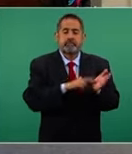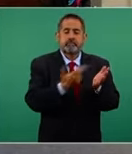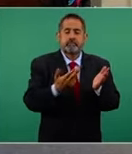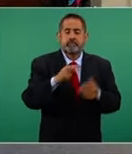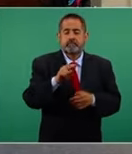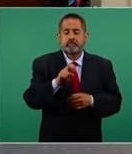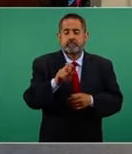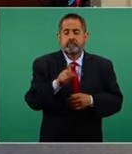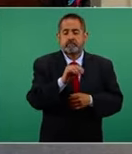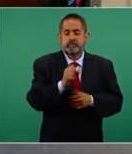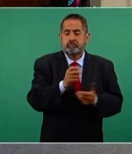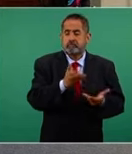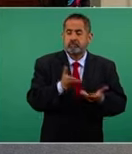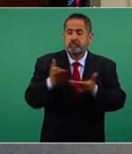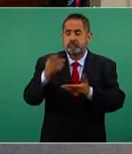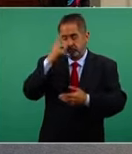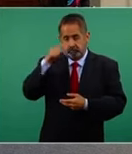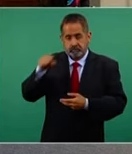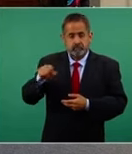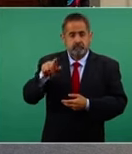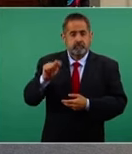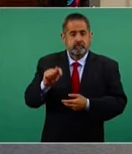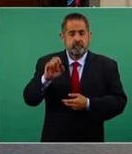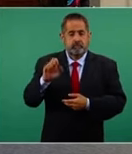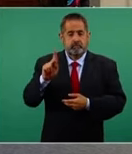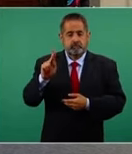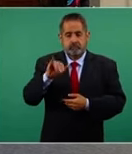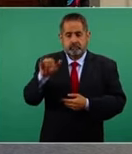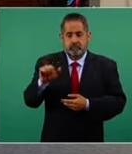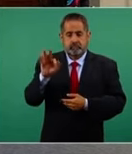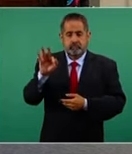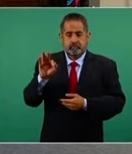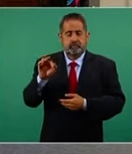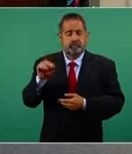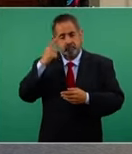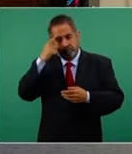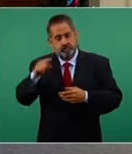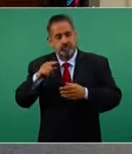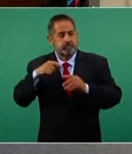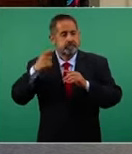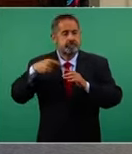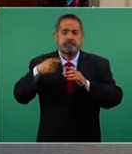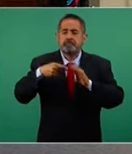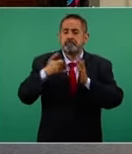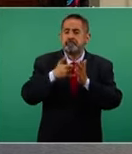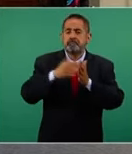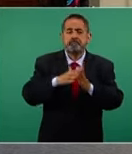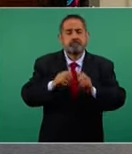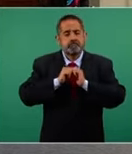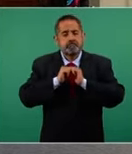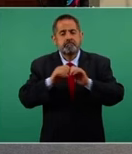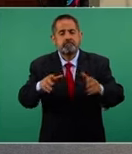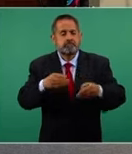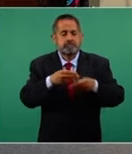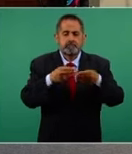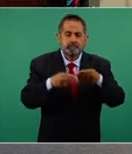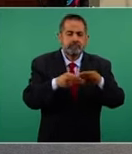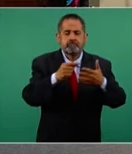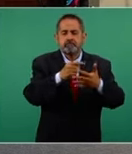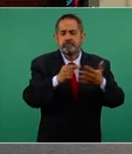ofrece al tribunal electoral del Poder Judicial de la Federación para la publicación, el material